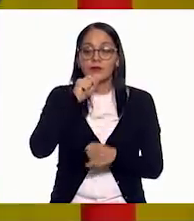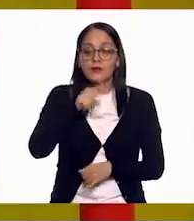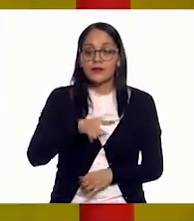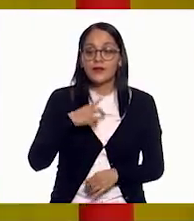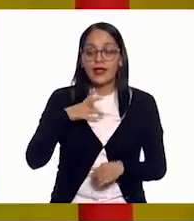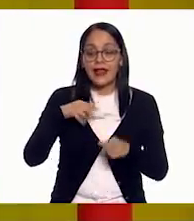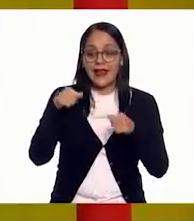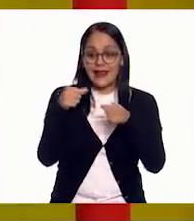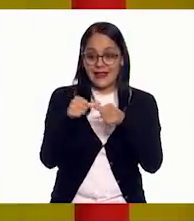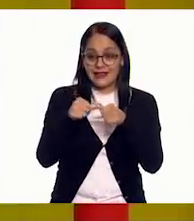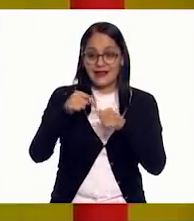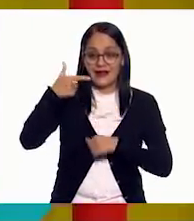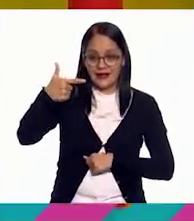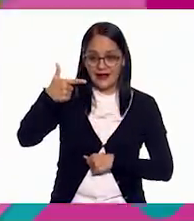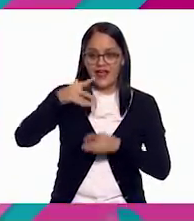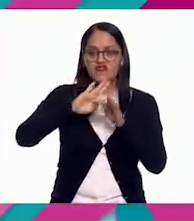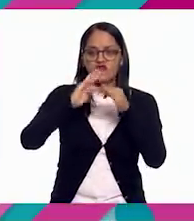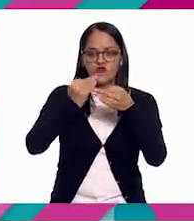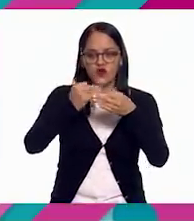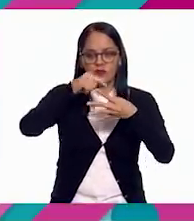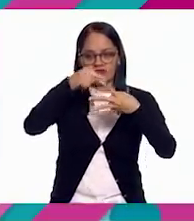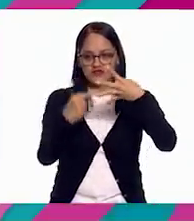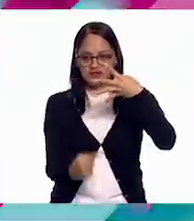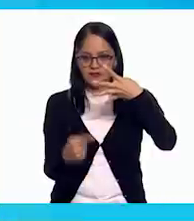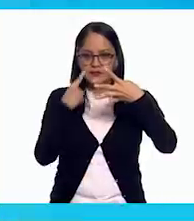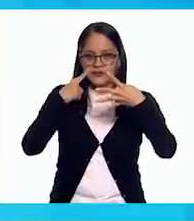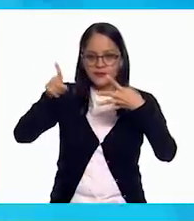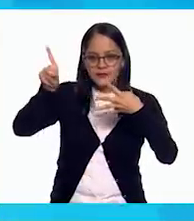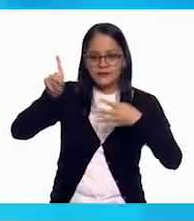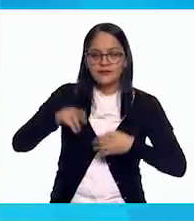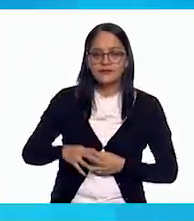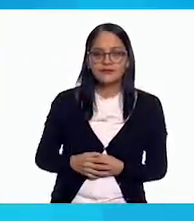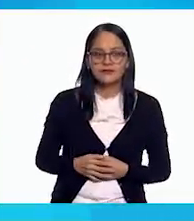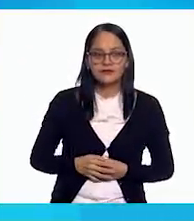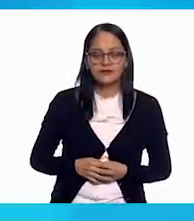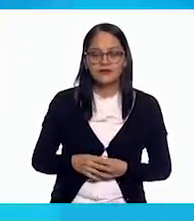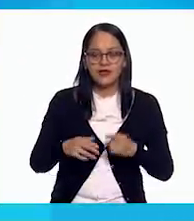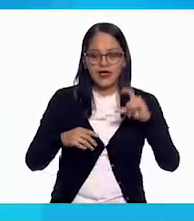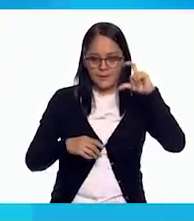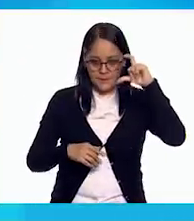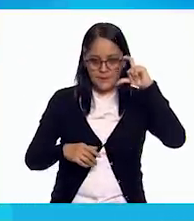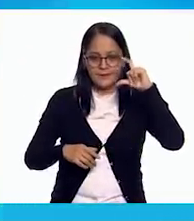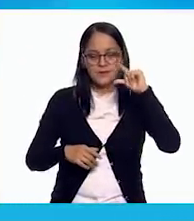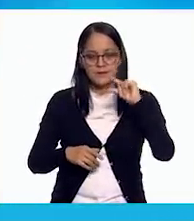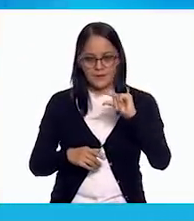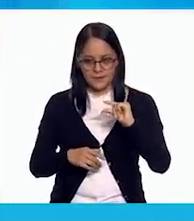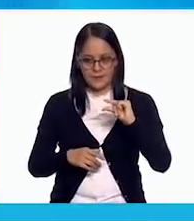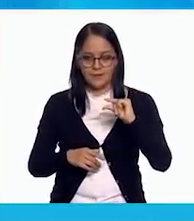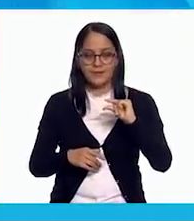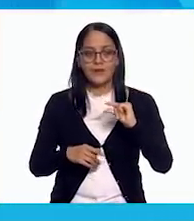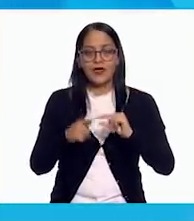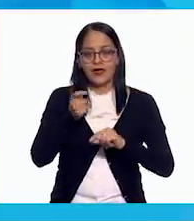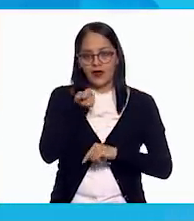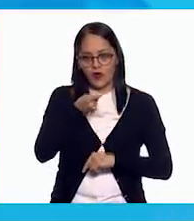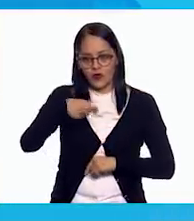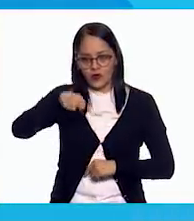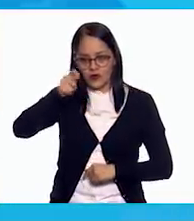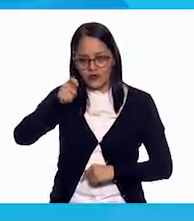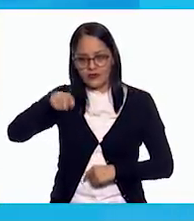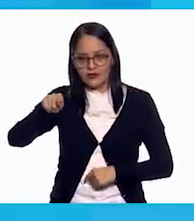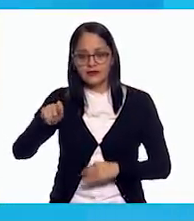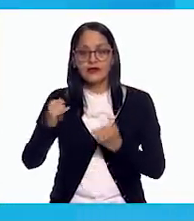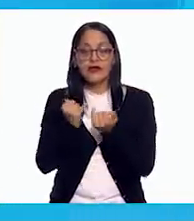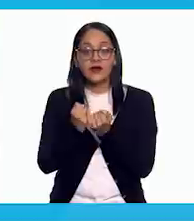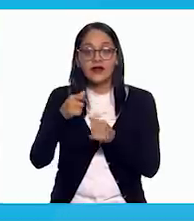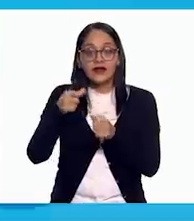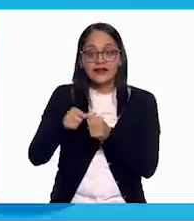letras G. Vamos a observar. A ver. Mira, G mayúscula, G minúscula, G cursiva y ahí está